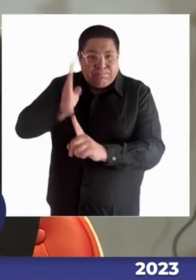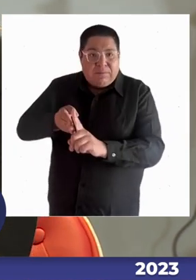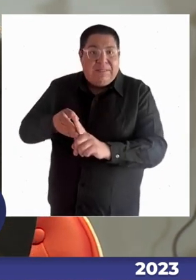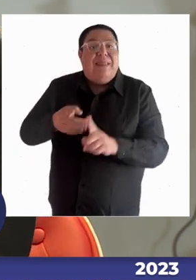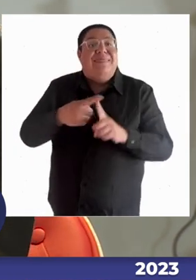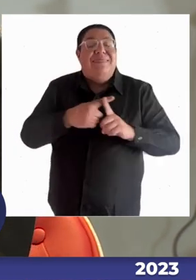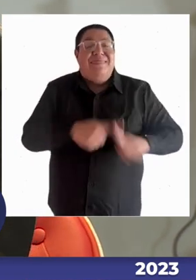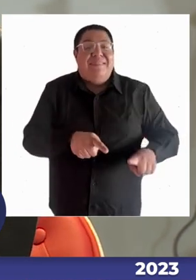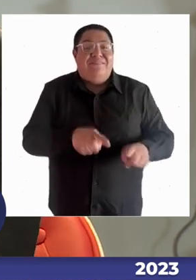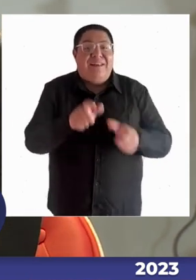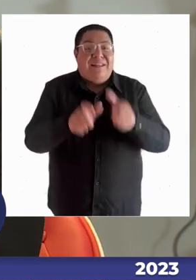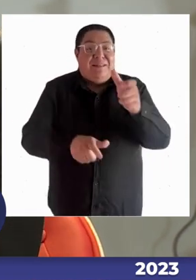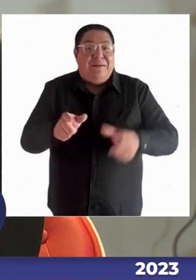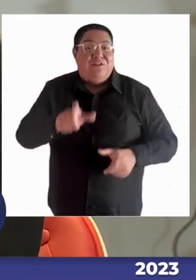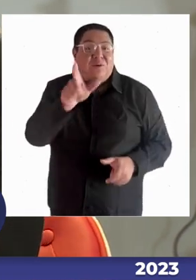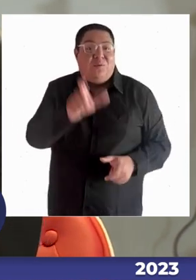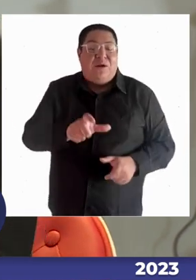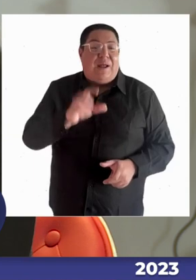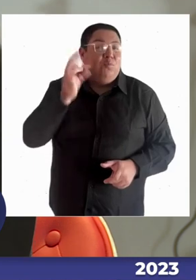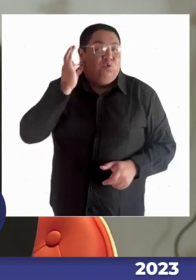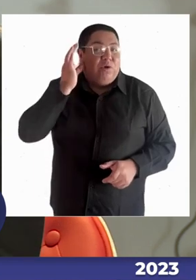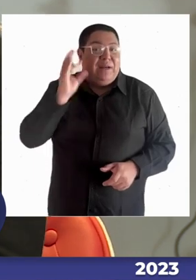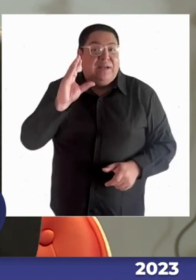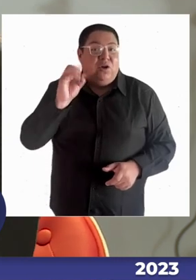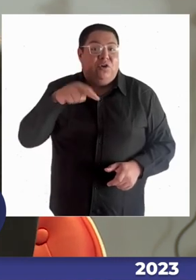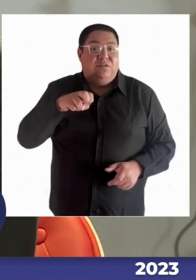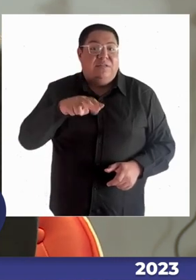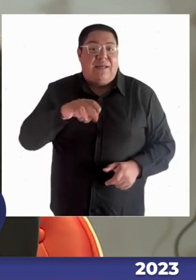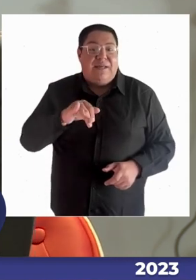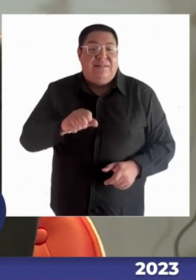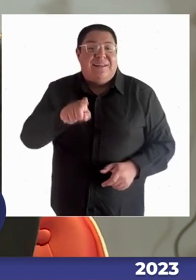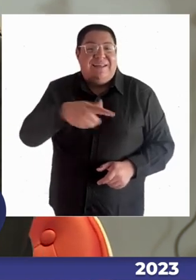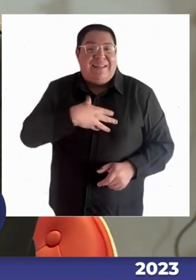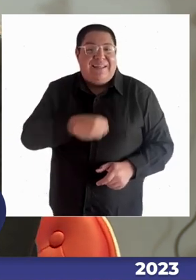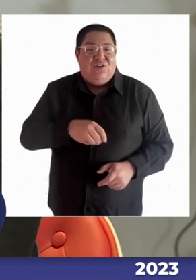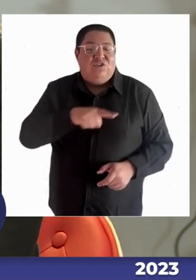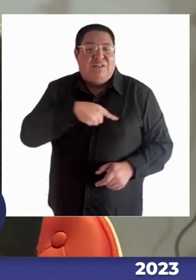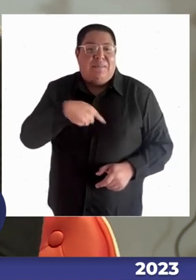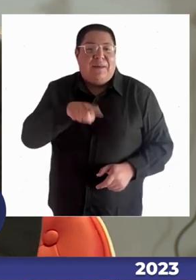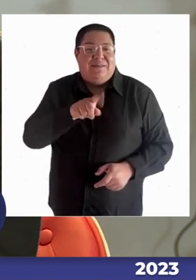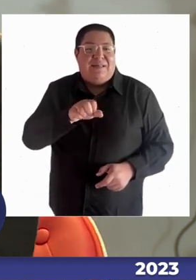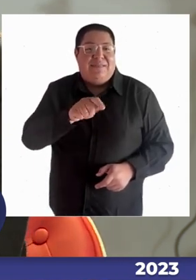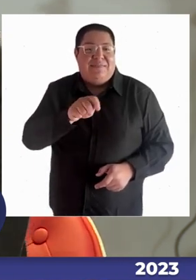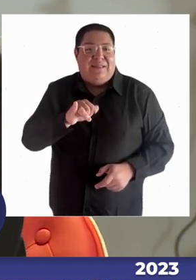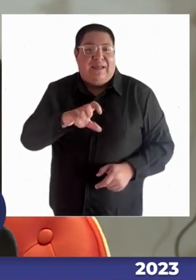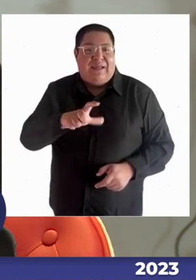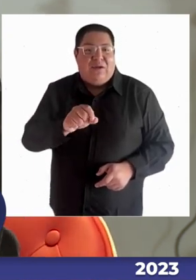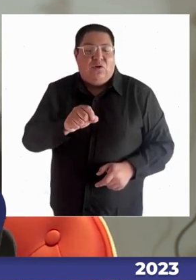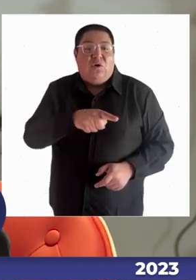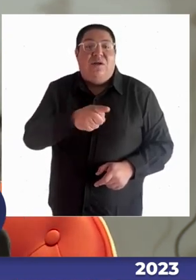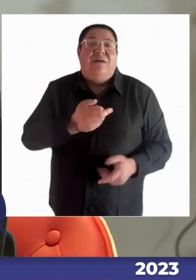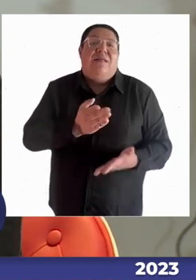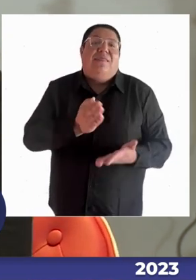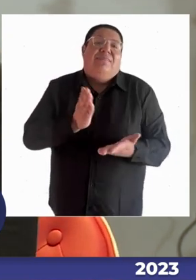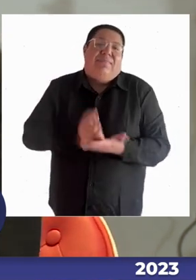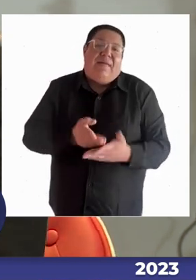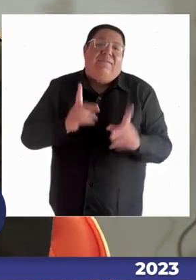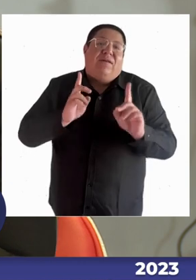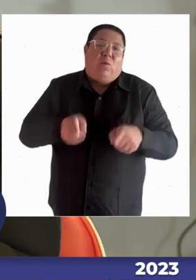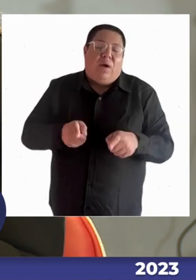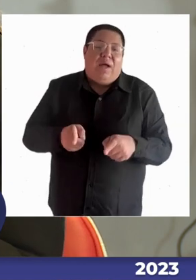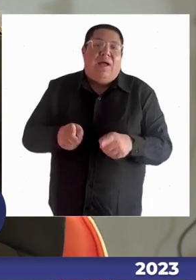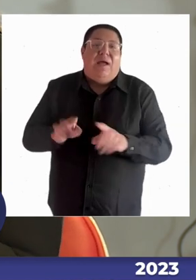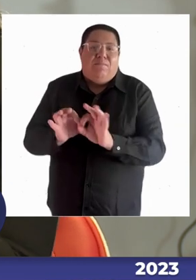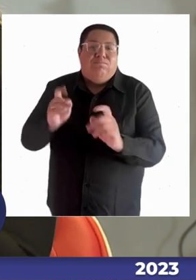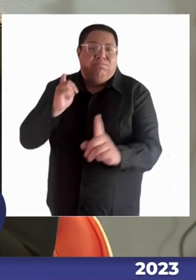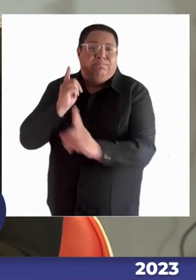manifestaba Constanza en relación a su hijo Santiago. Evidentemente, el ideal es que Santiago pudiese ser atendido como corresponde